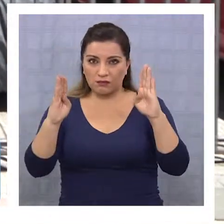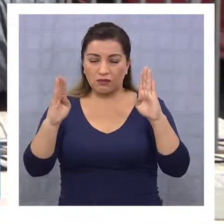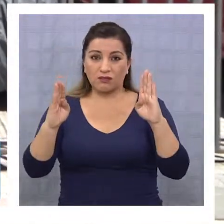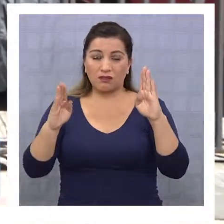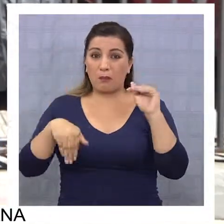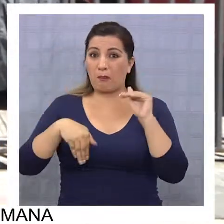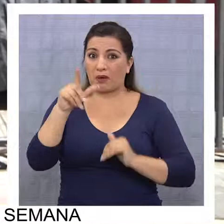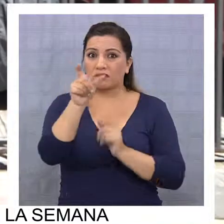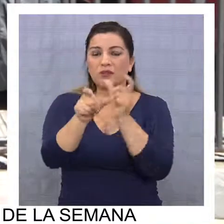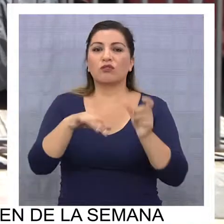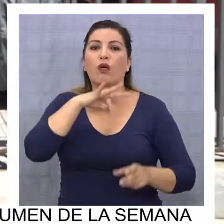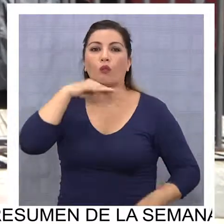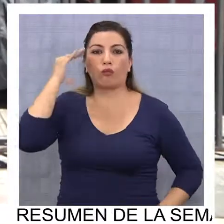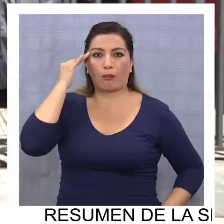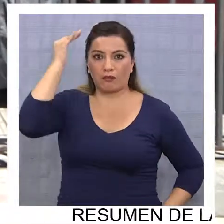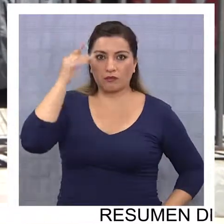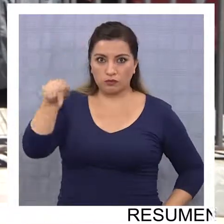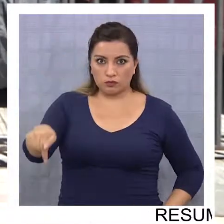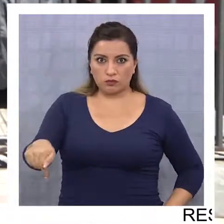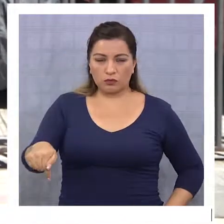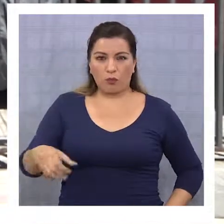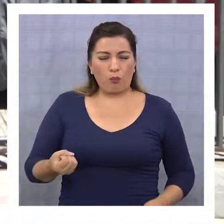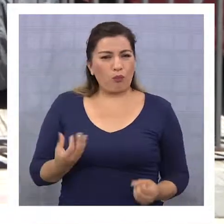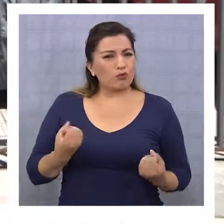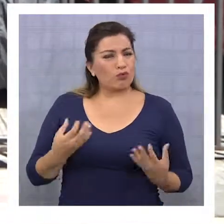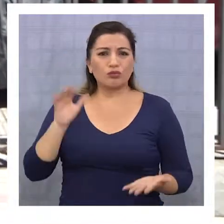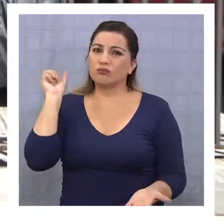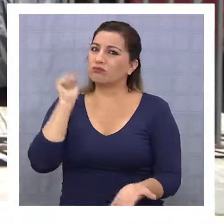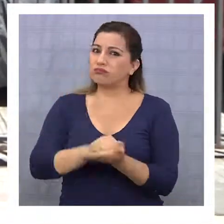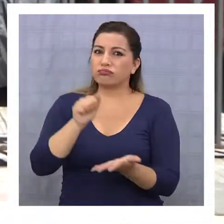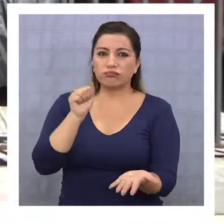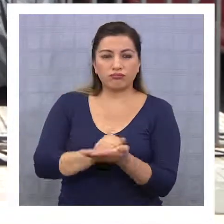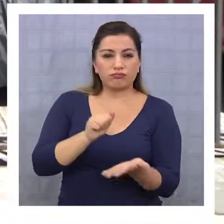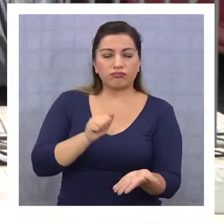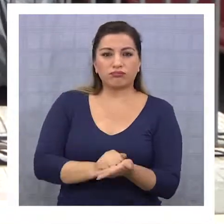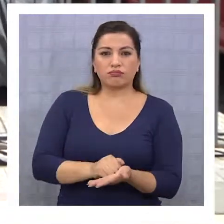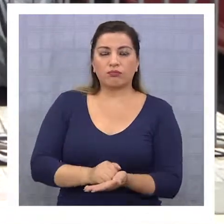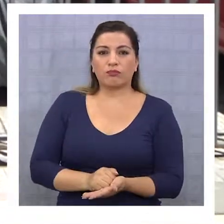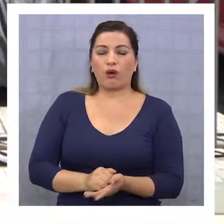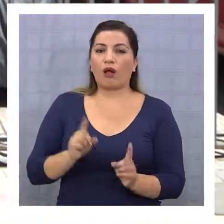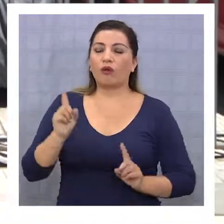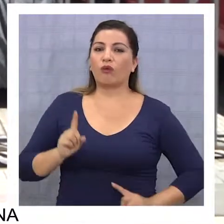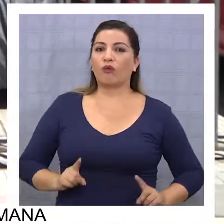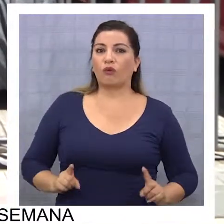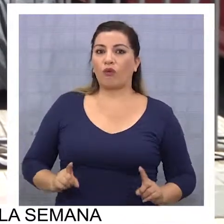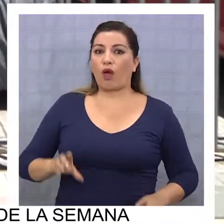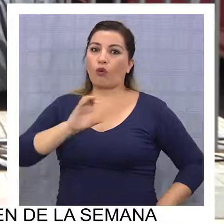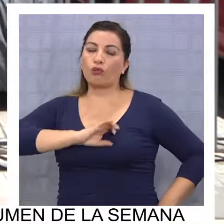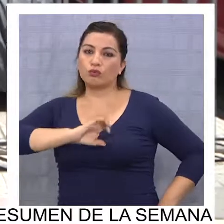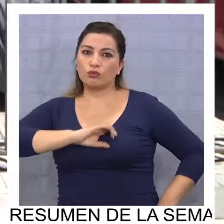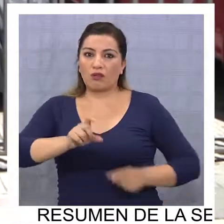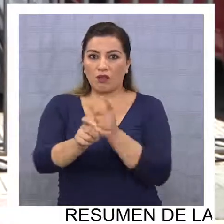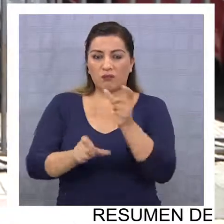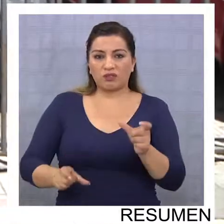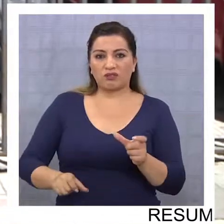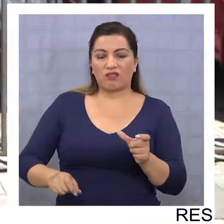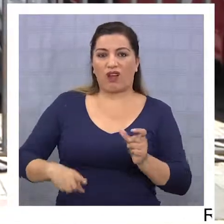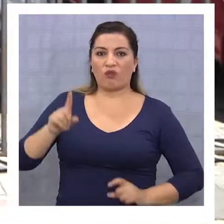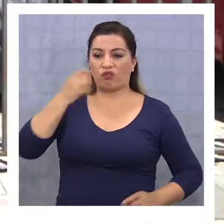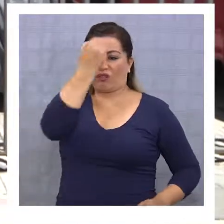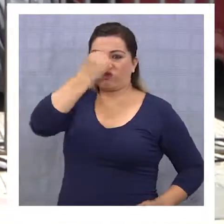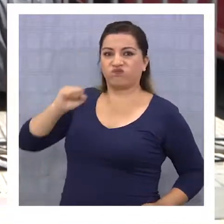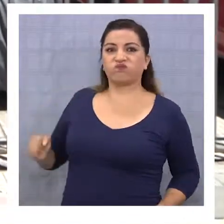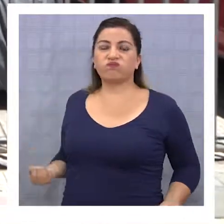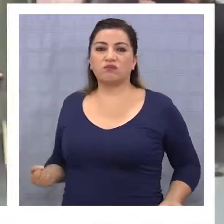sobre todo, ¿no es cierto?, de la gente adultos mayores. Hay muchas quejas acerca del actuar de algunos y sobre todo también en la prepotencia